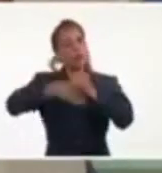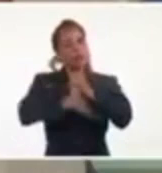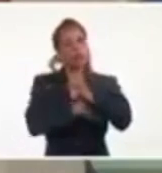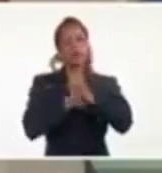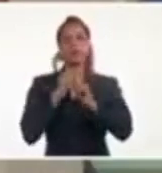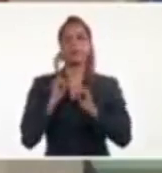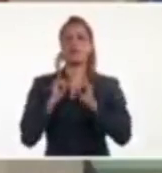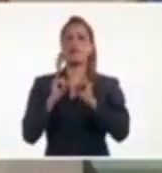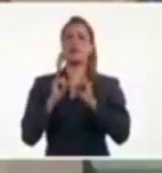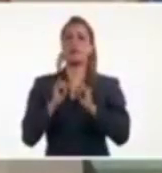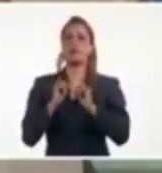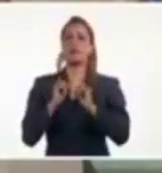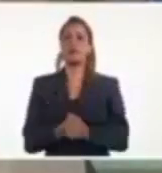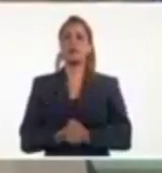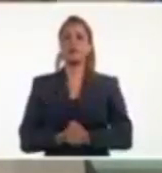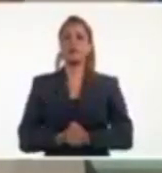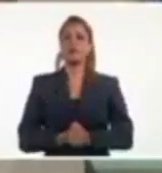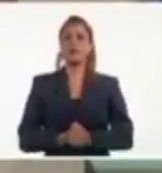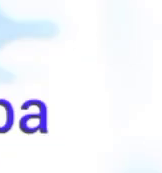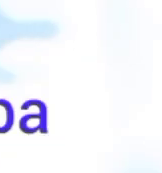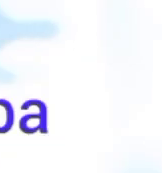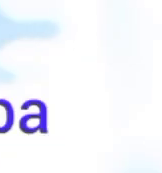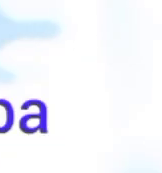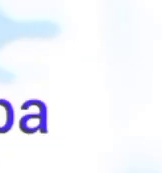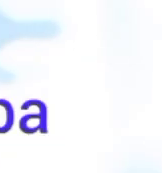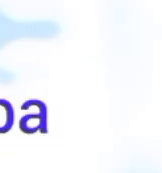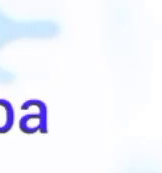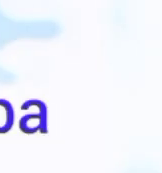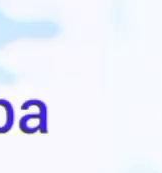de la televisión cubana. Hasta entonces.